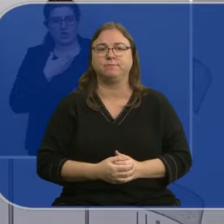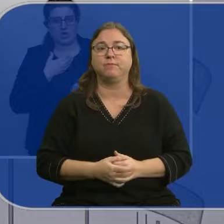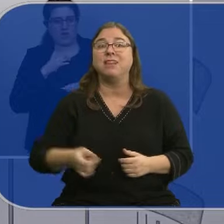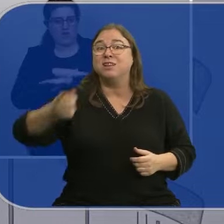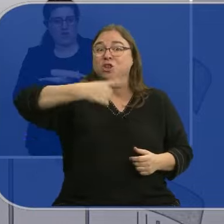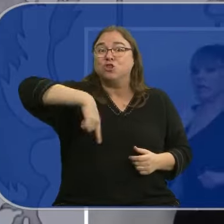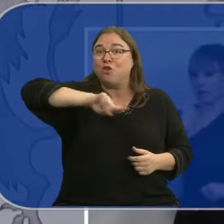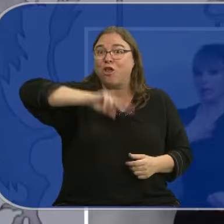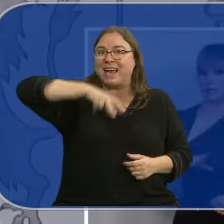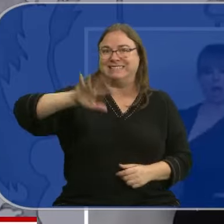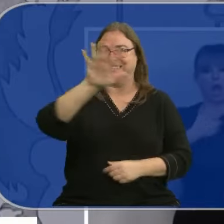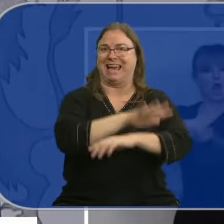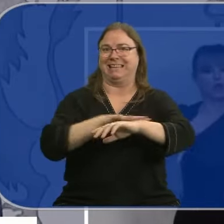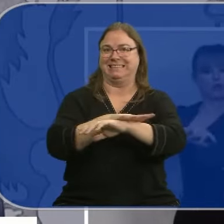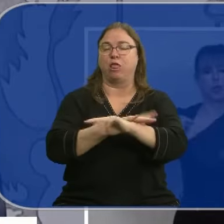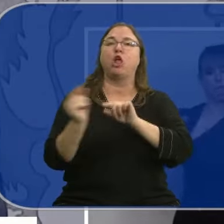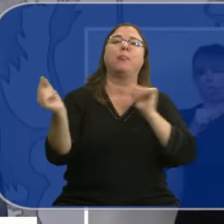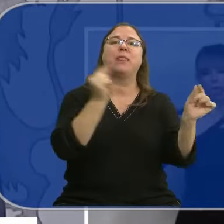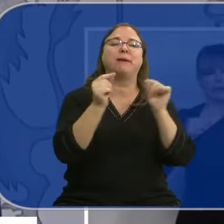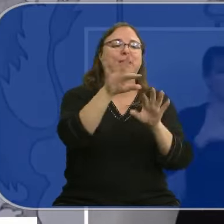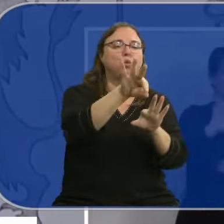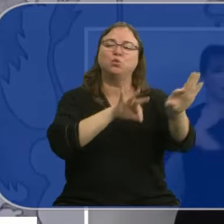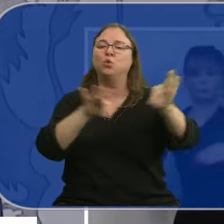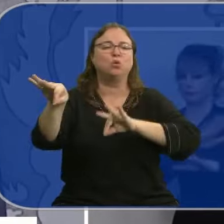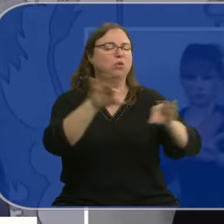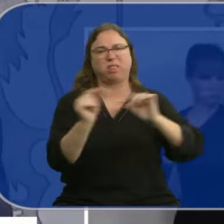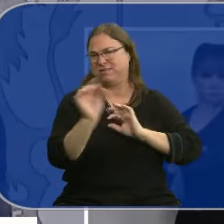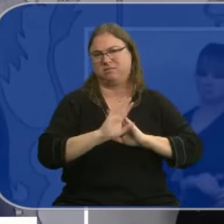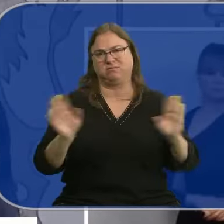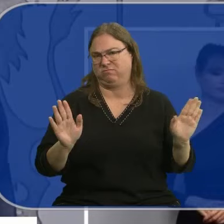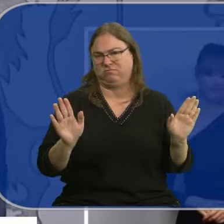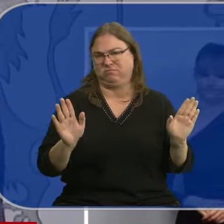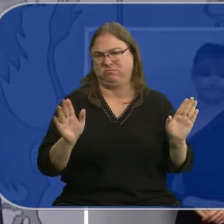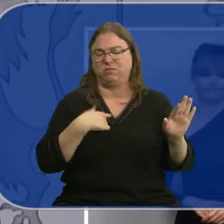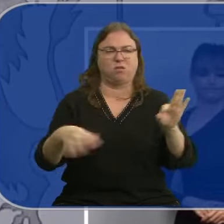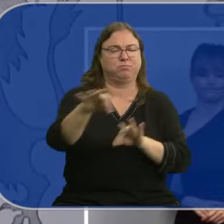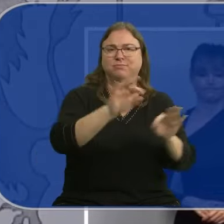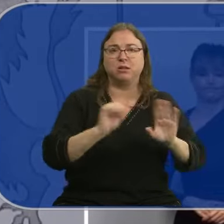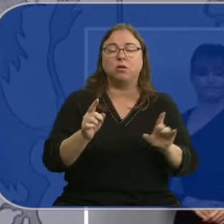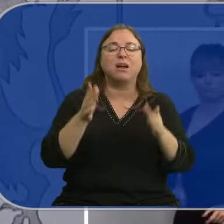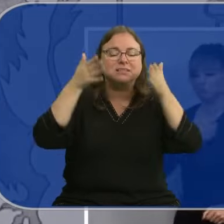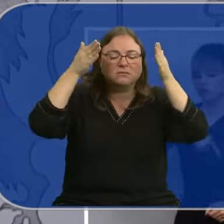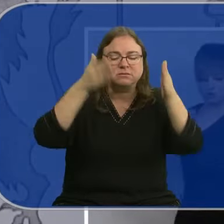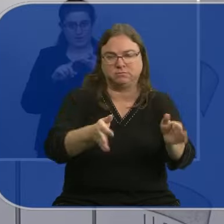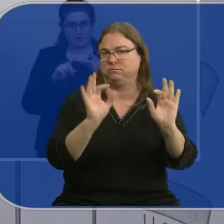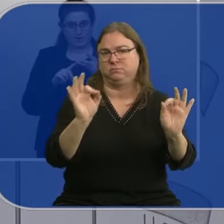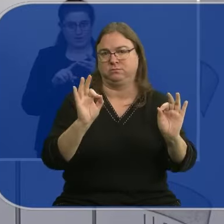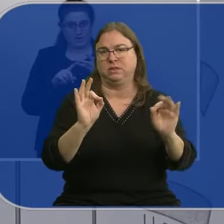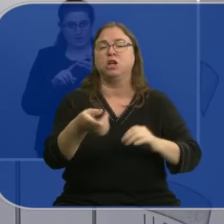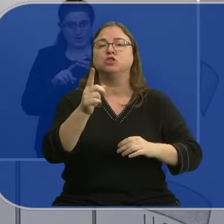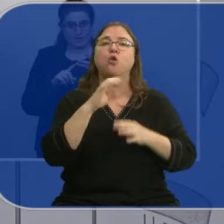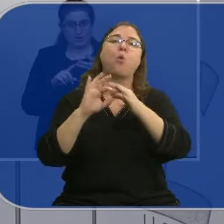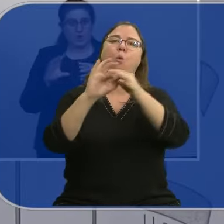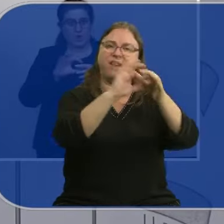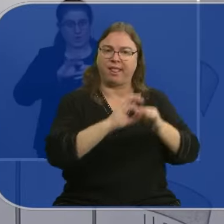Todos somos Estado. No vamos a entrar en el debate de si quítate tú para ponerme yo, si no, no, estamos a lo que estamos. No